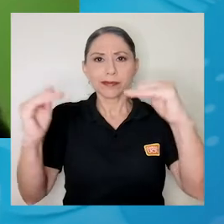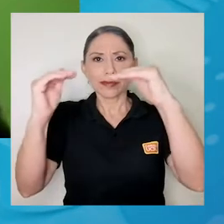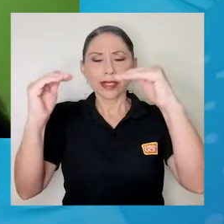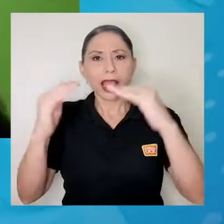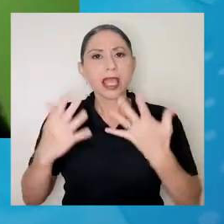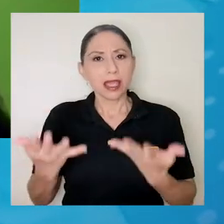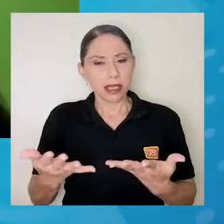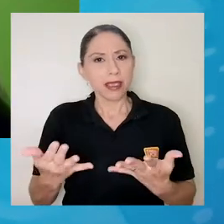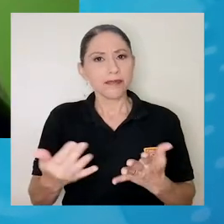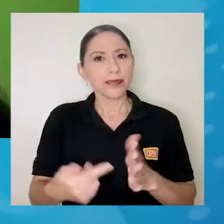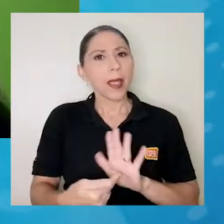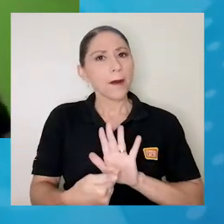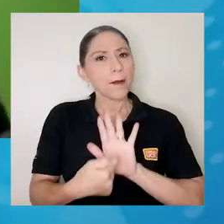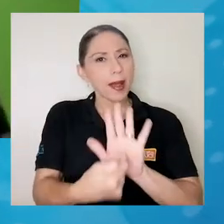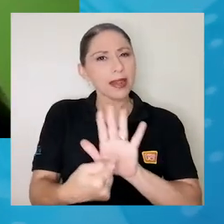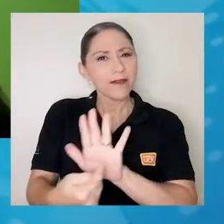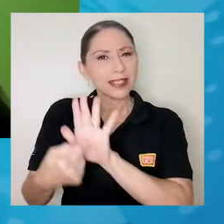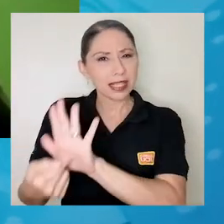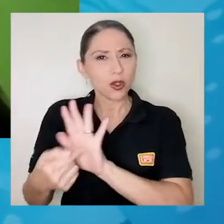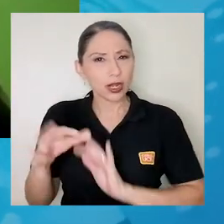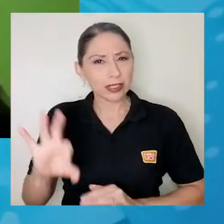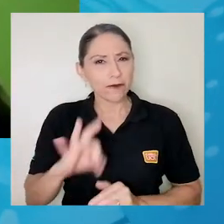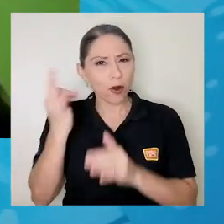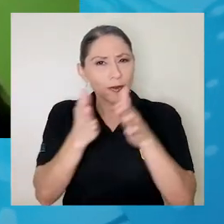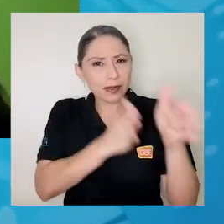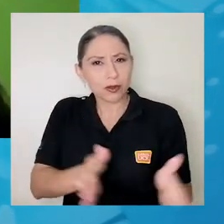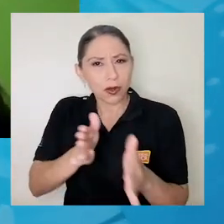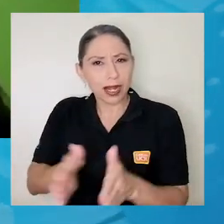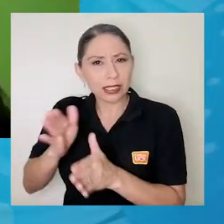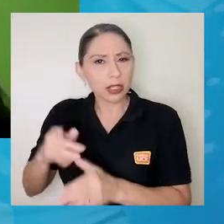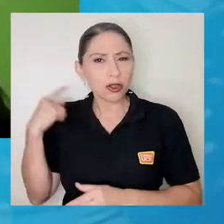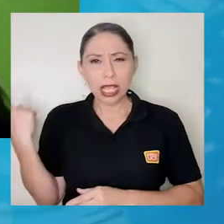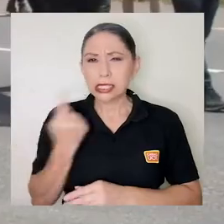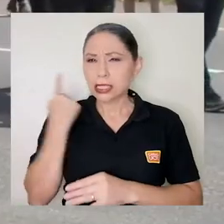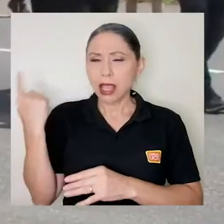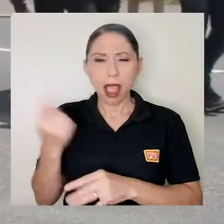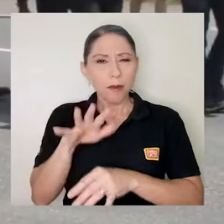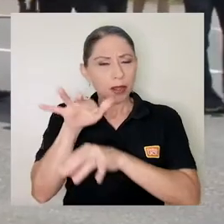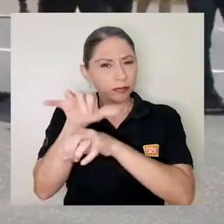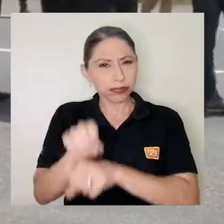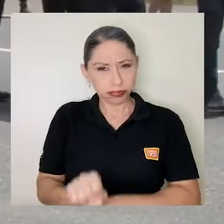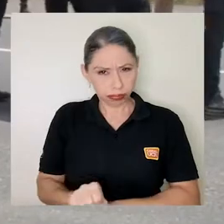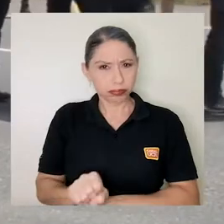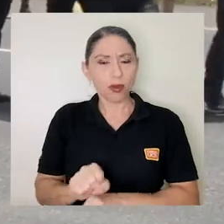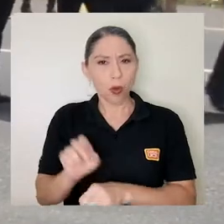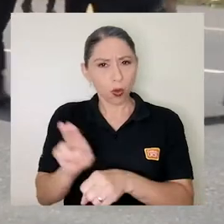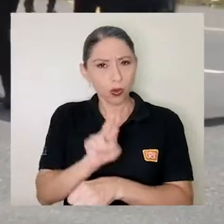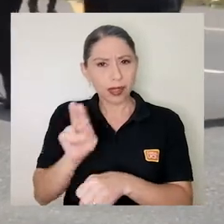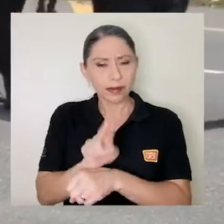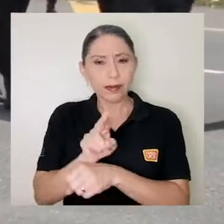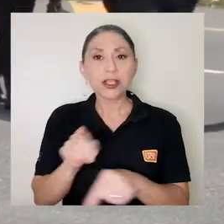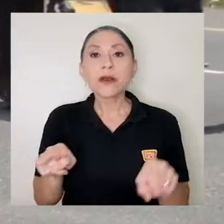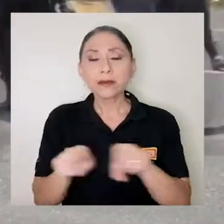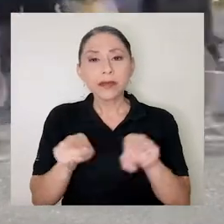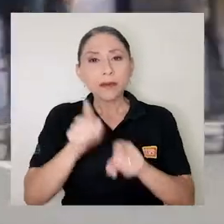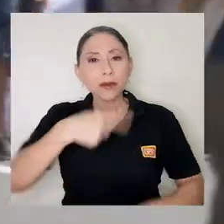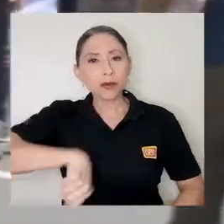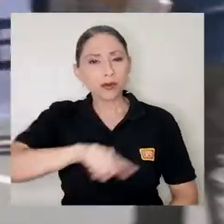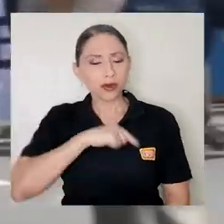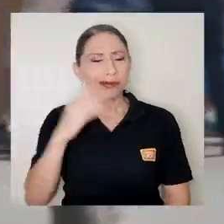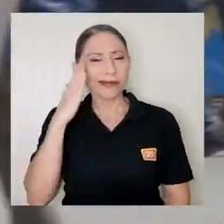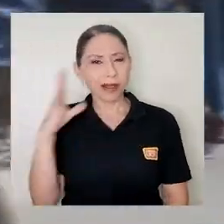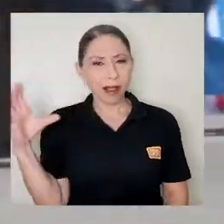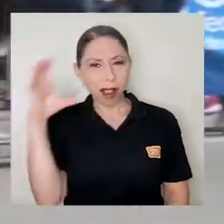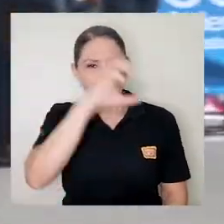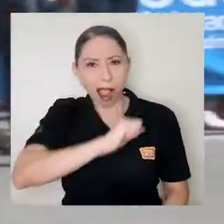manifestaciones o las formas de organización a las que comúnmente solemos recurrir y también conscientes de que